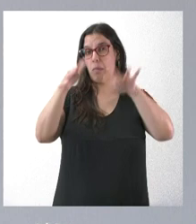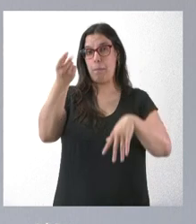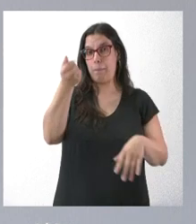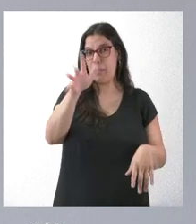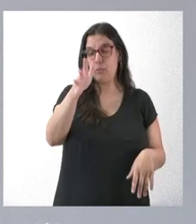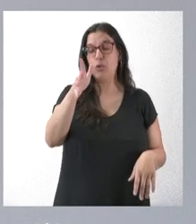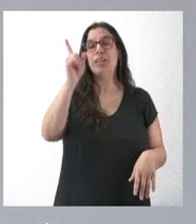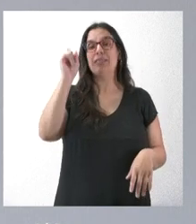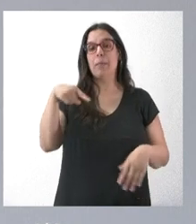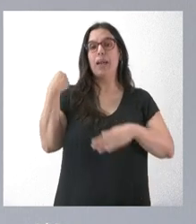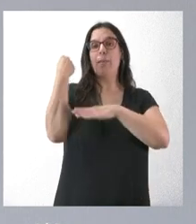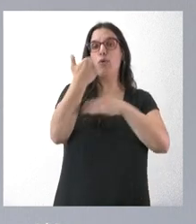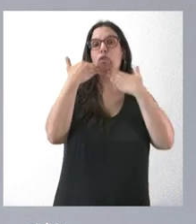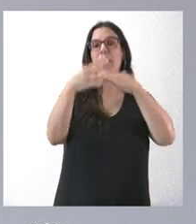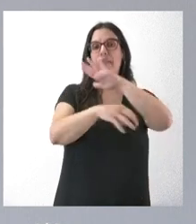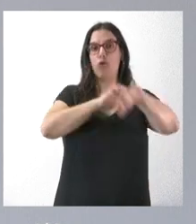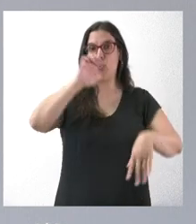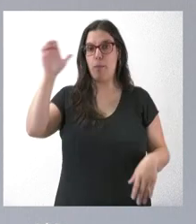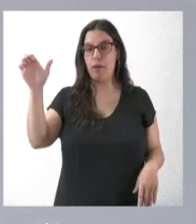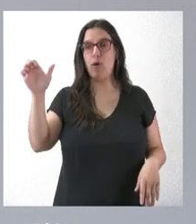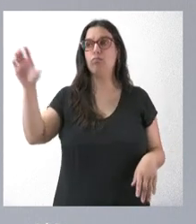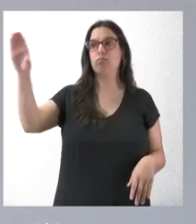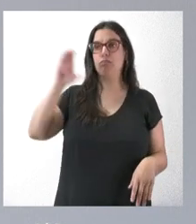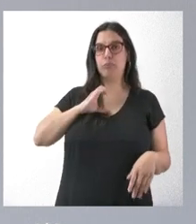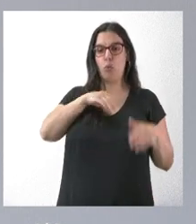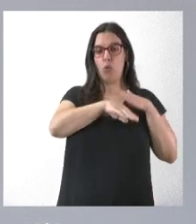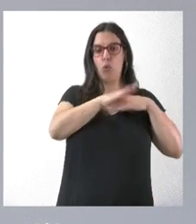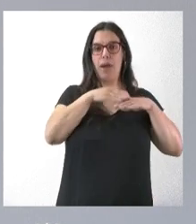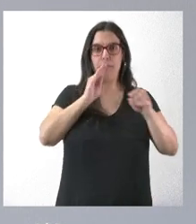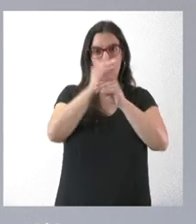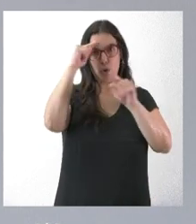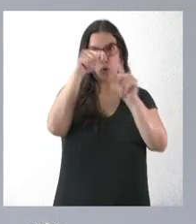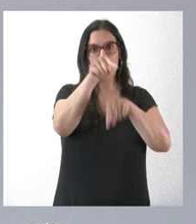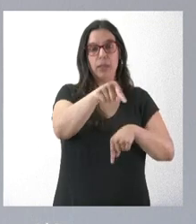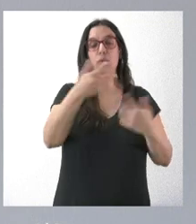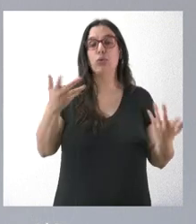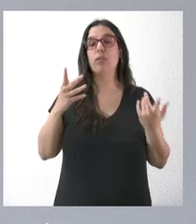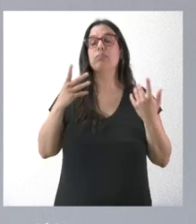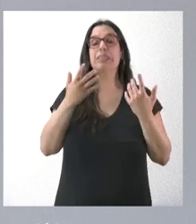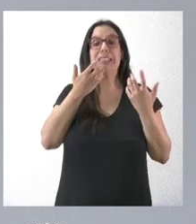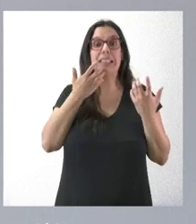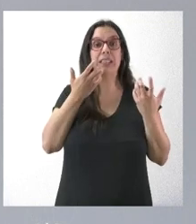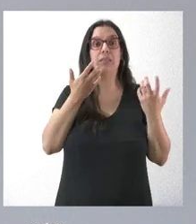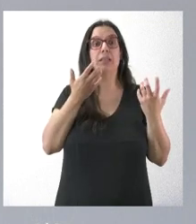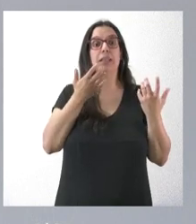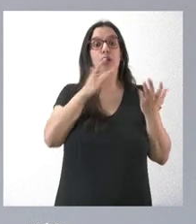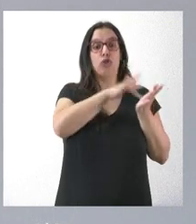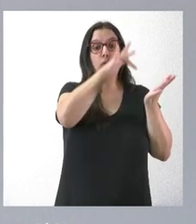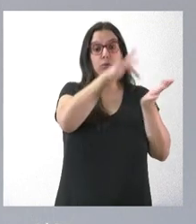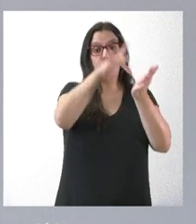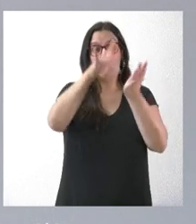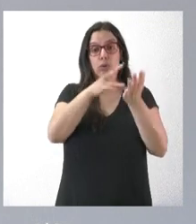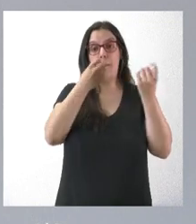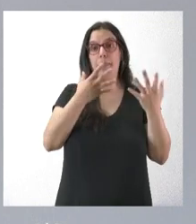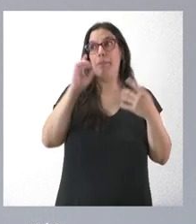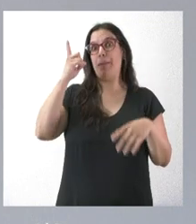apoyada también por los fondos europeos que hemos acopiado para esta finalidad. En consecuencia, si todo eso se produce, no se da en